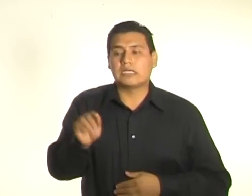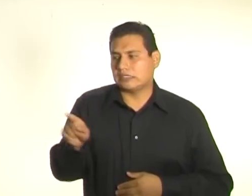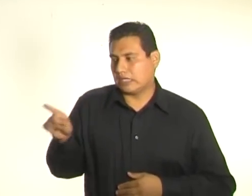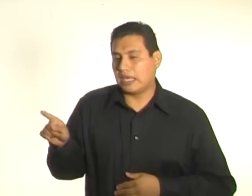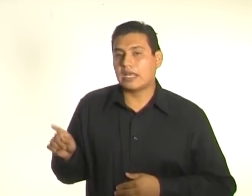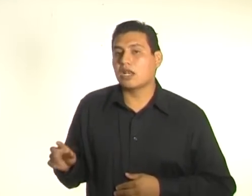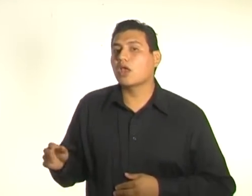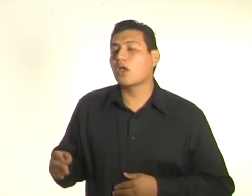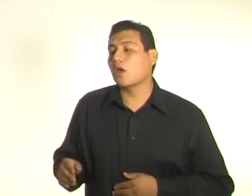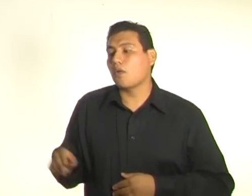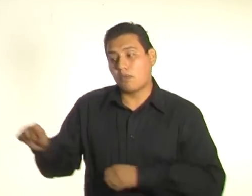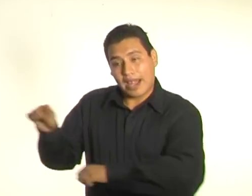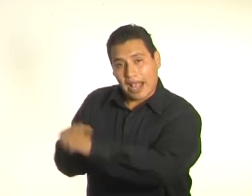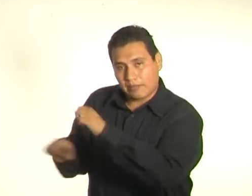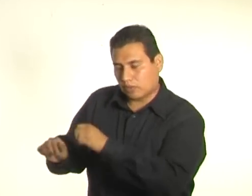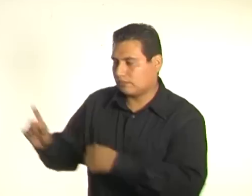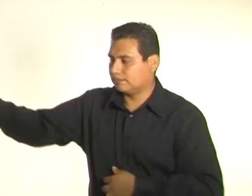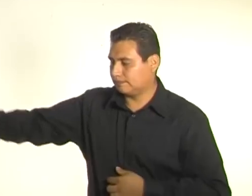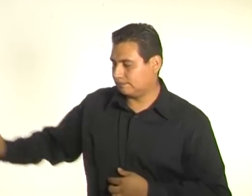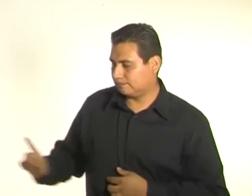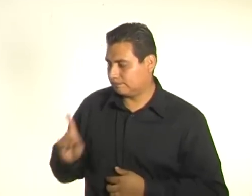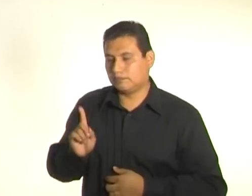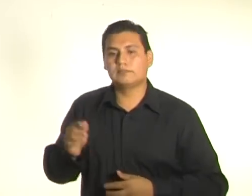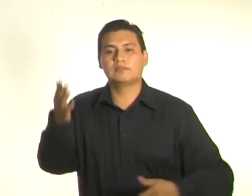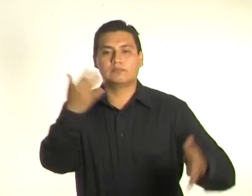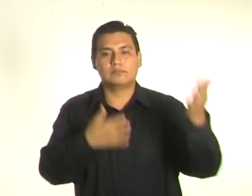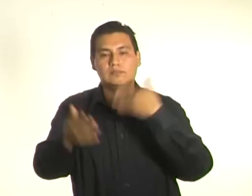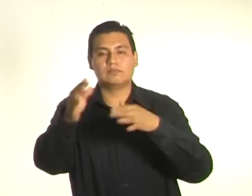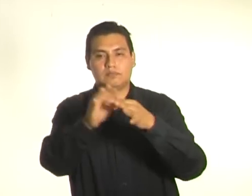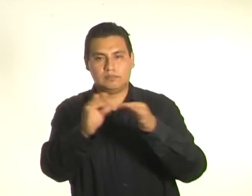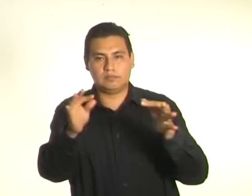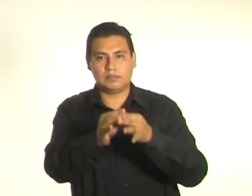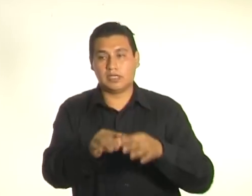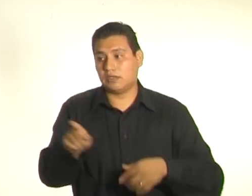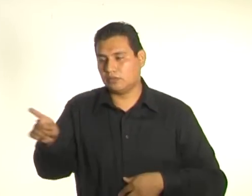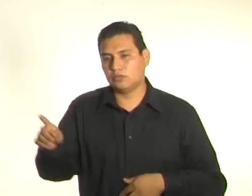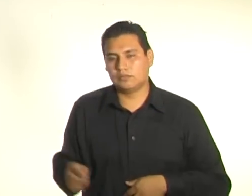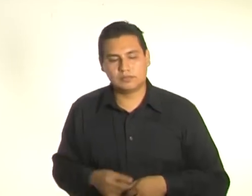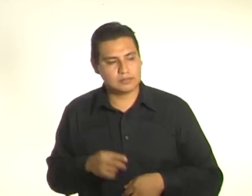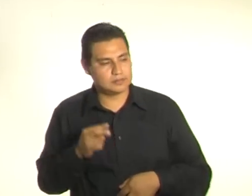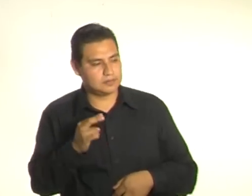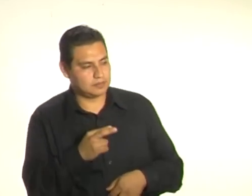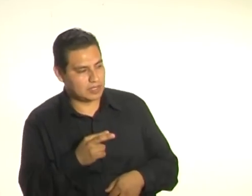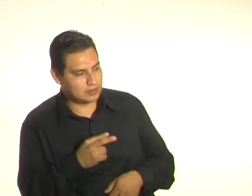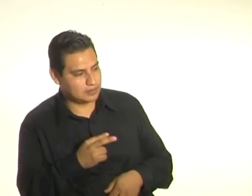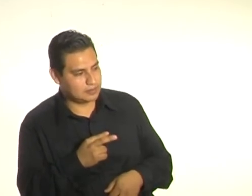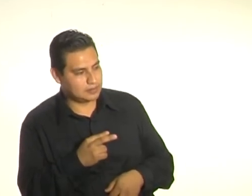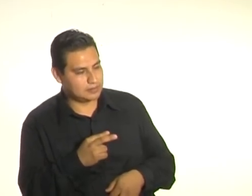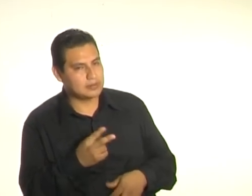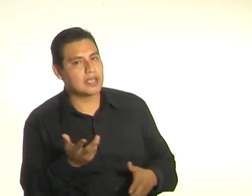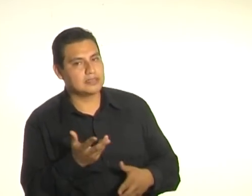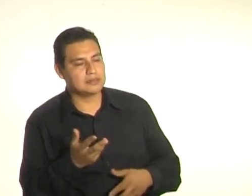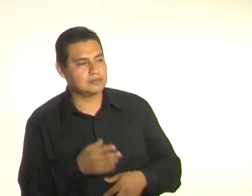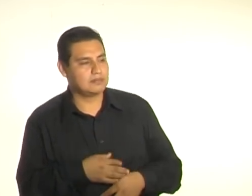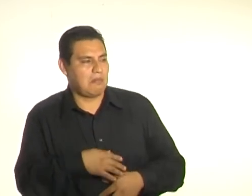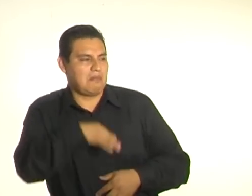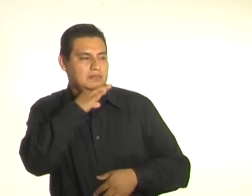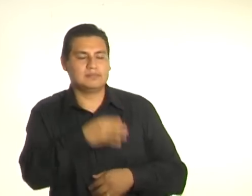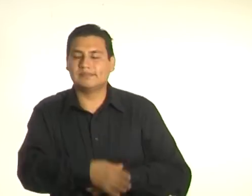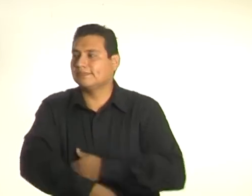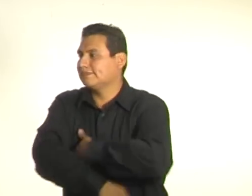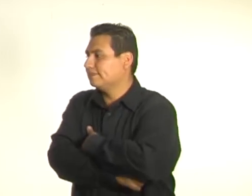escuchando a un compañero, seamos respetuosos, pongámosles atención, seamos atentos.